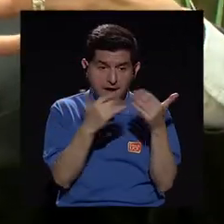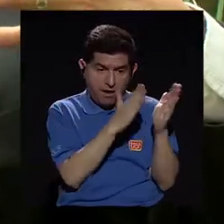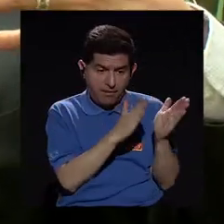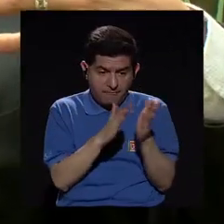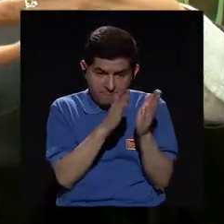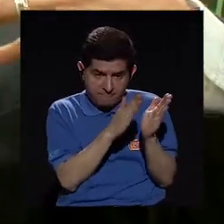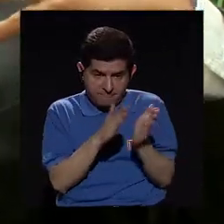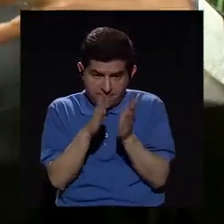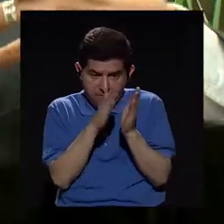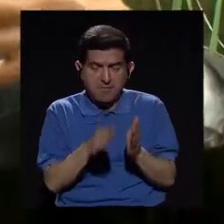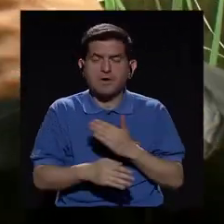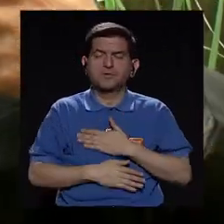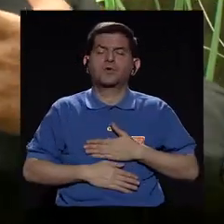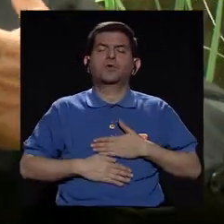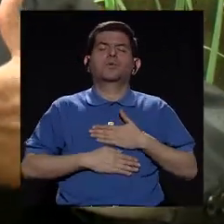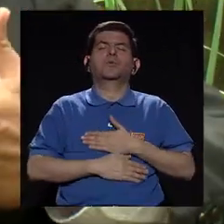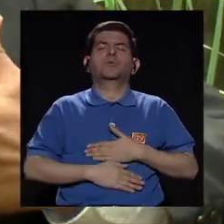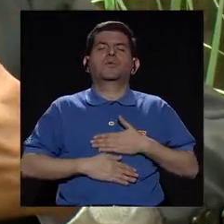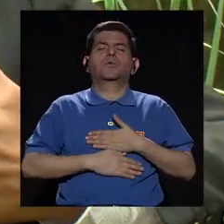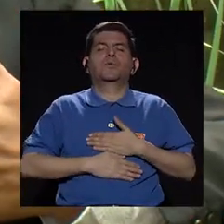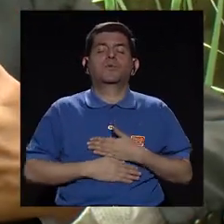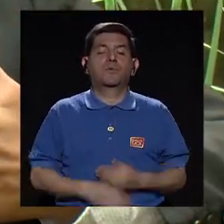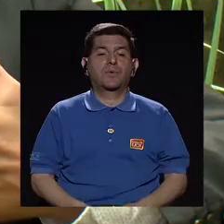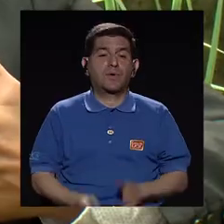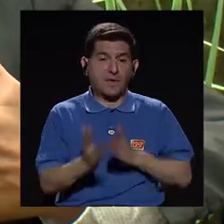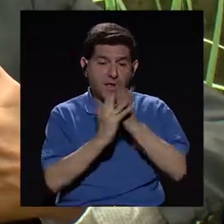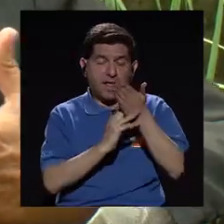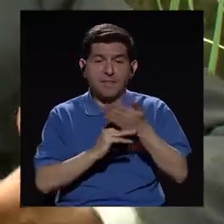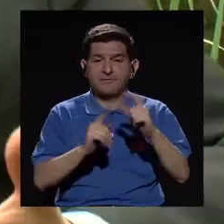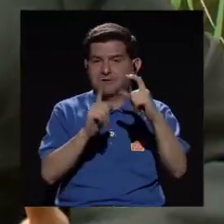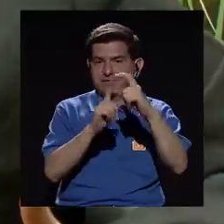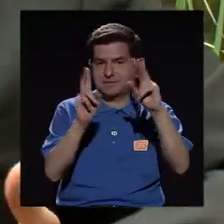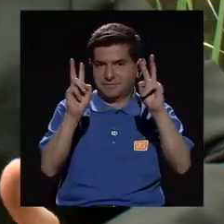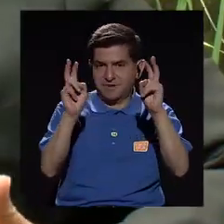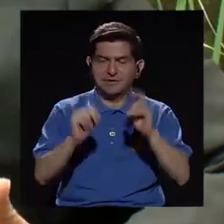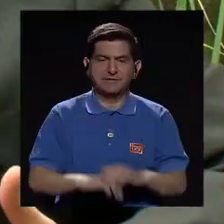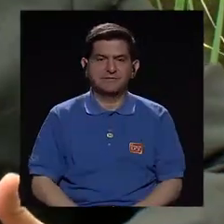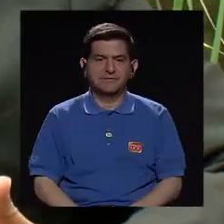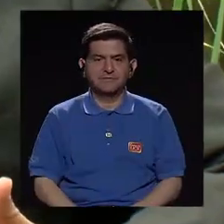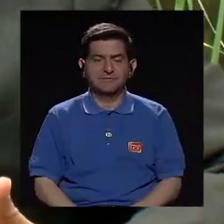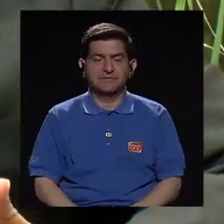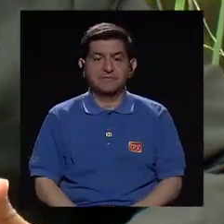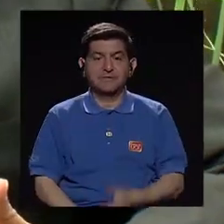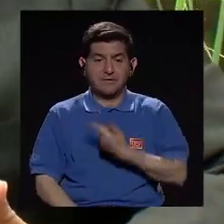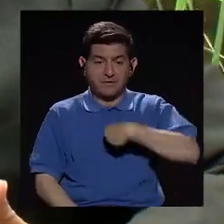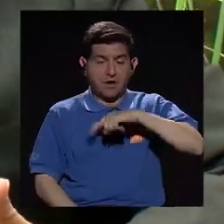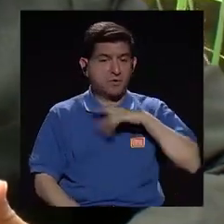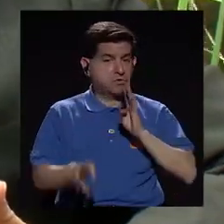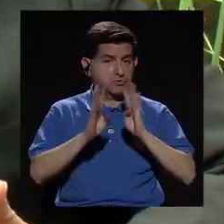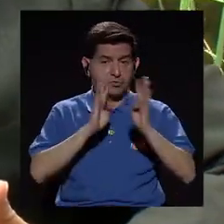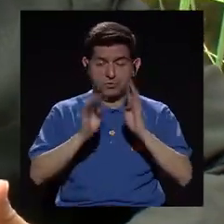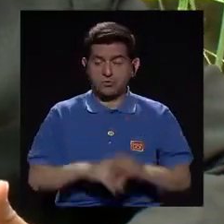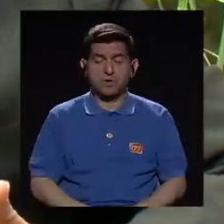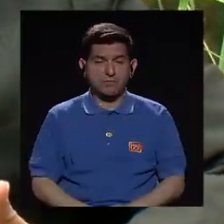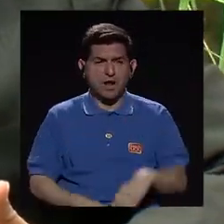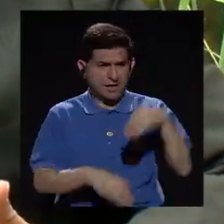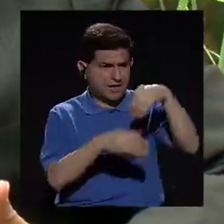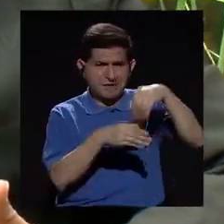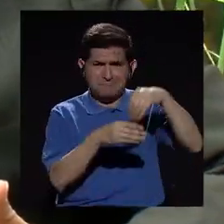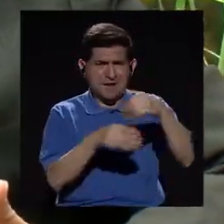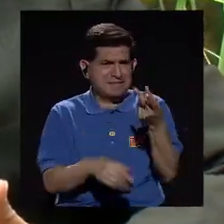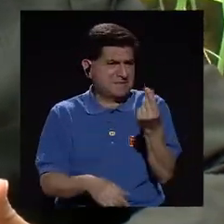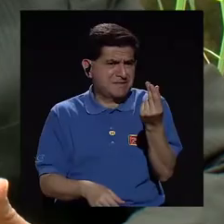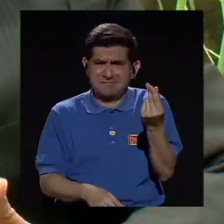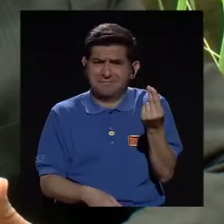ya está formándose ese goce, ese placer por la palabra. Y como ve, para esto no estamos hablando de invertir una